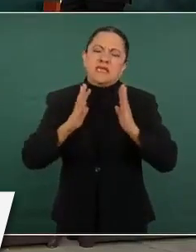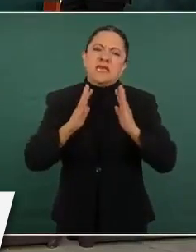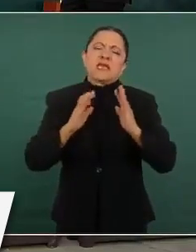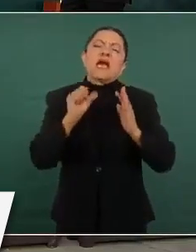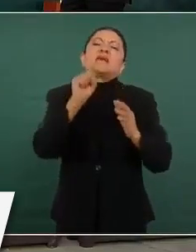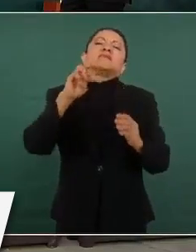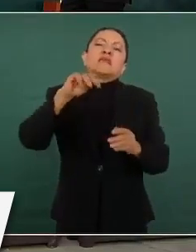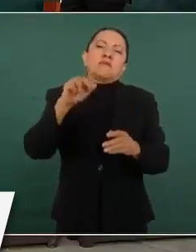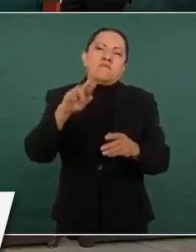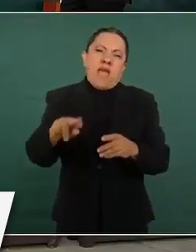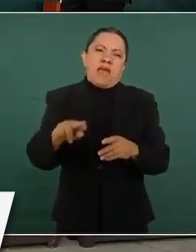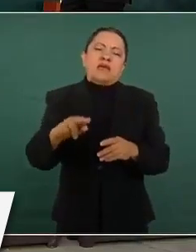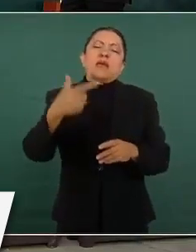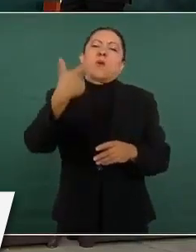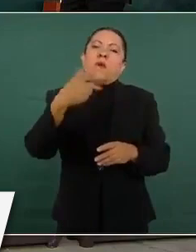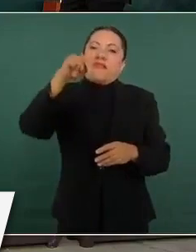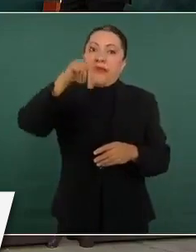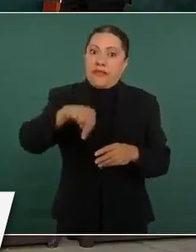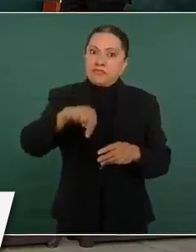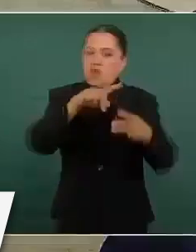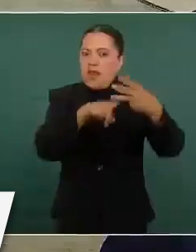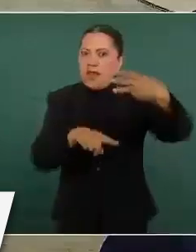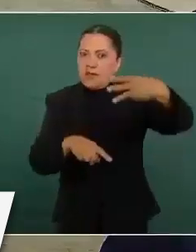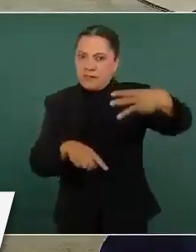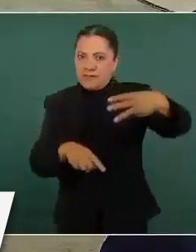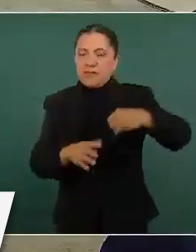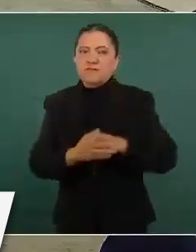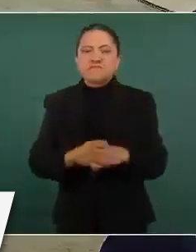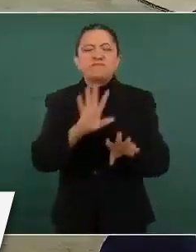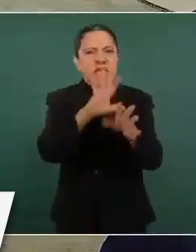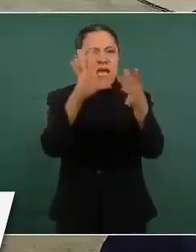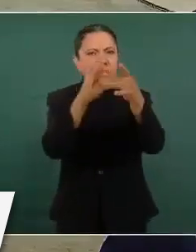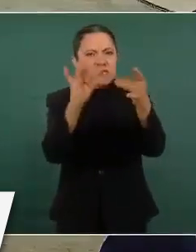Guardia Nacional. Vamos a explicar cada una de las operaciones.